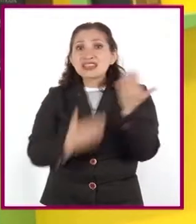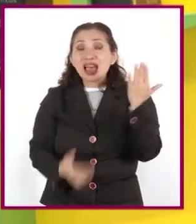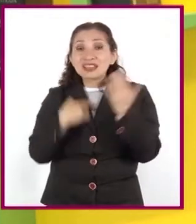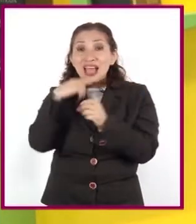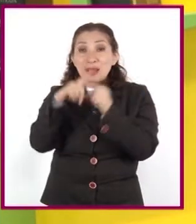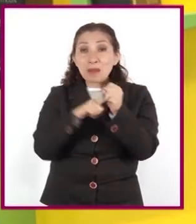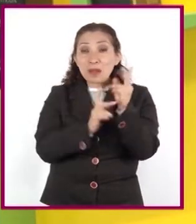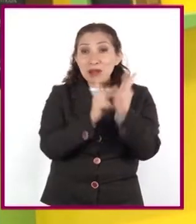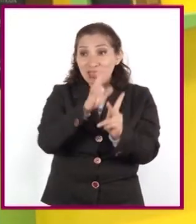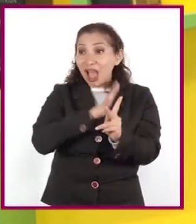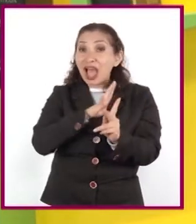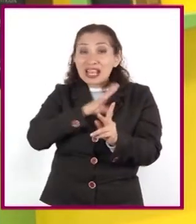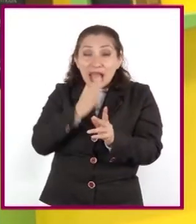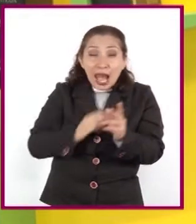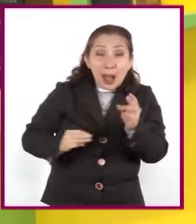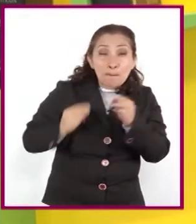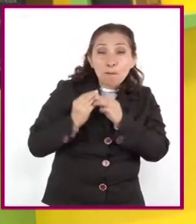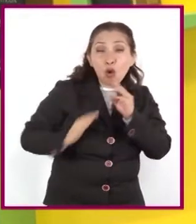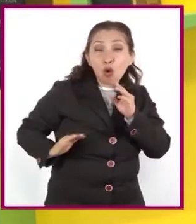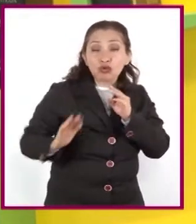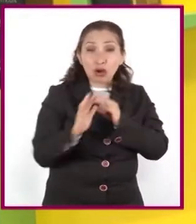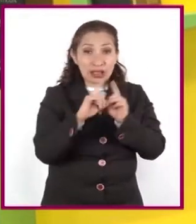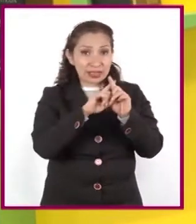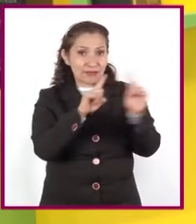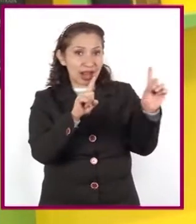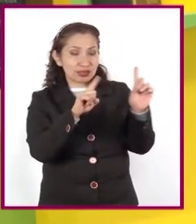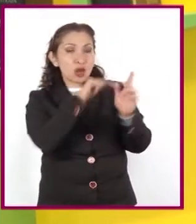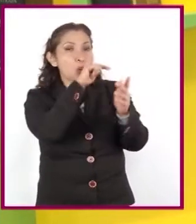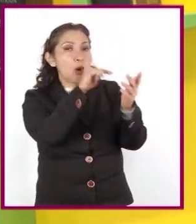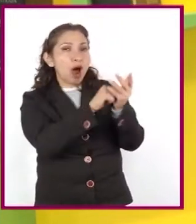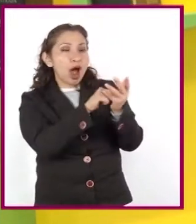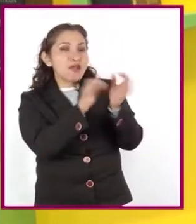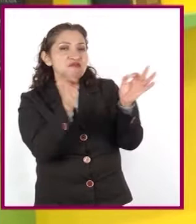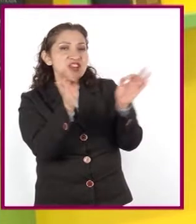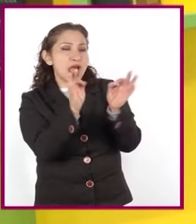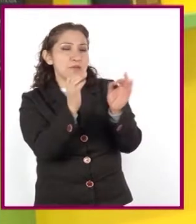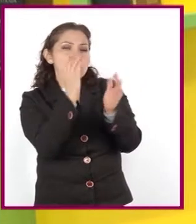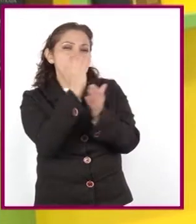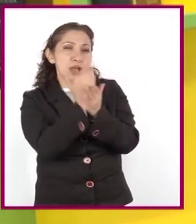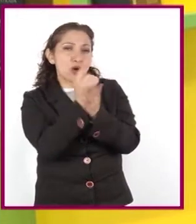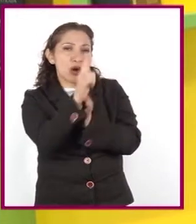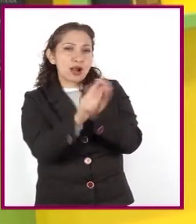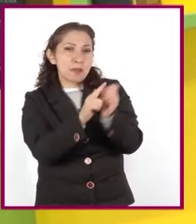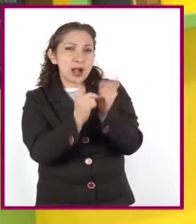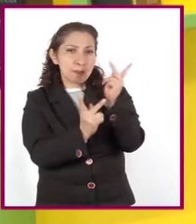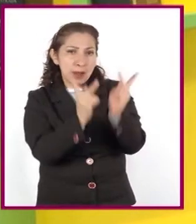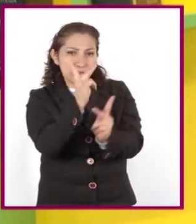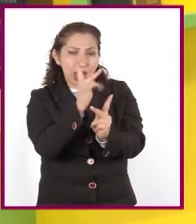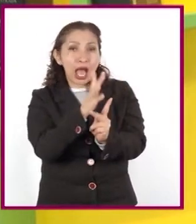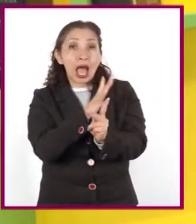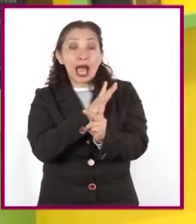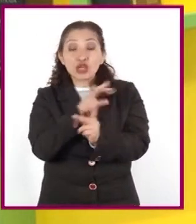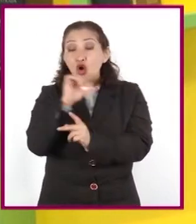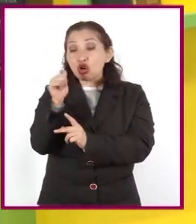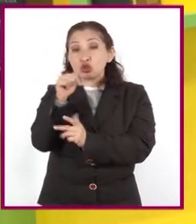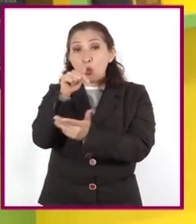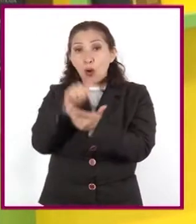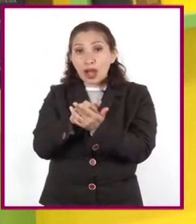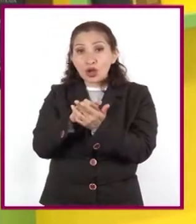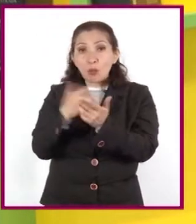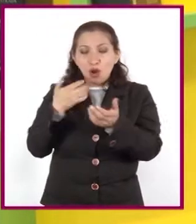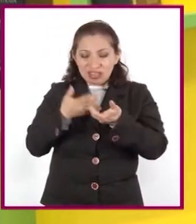especies conocidas en el mundo, a diferencia de las zonas frías. Existen condiciones geográficas que